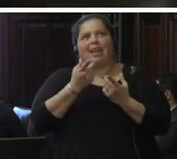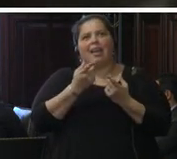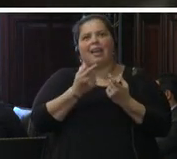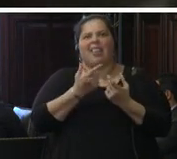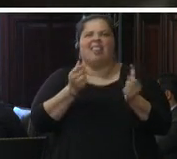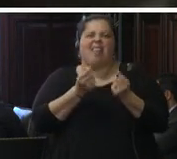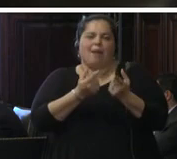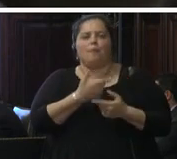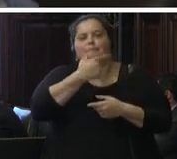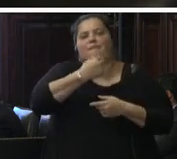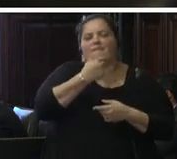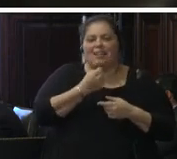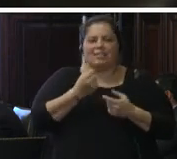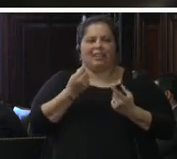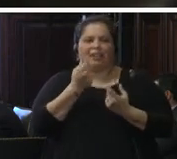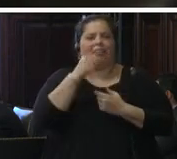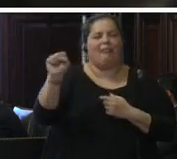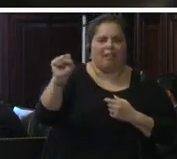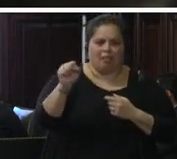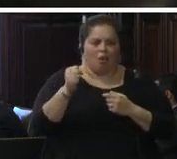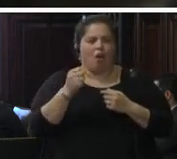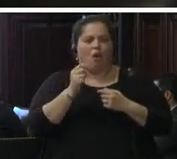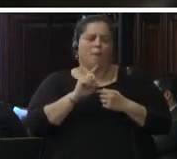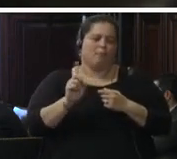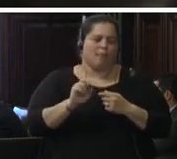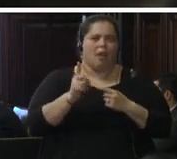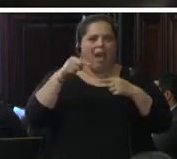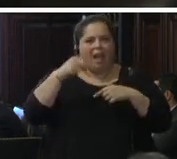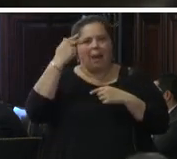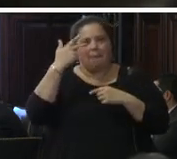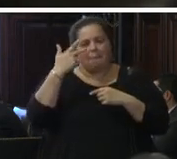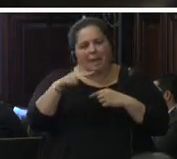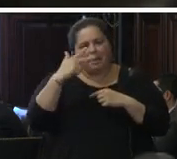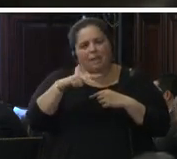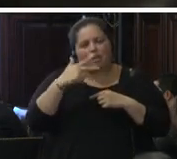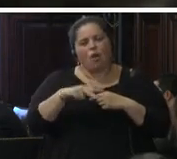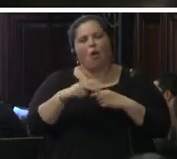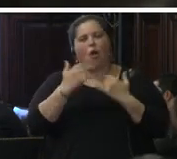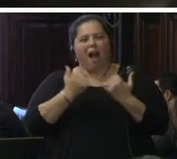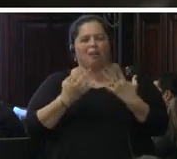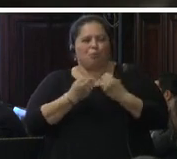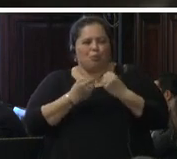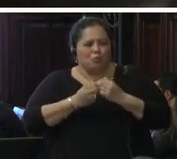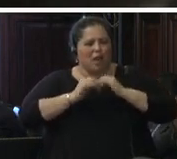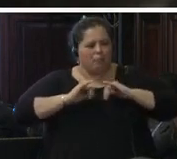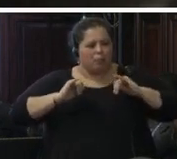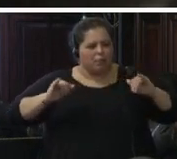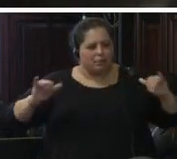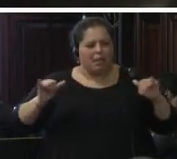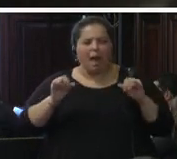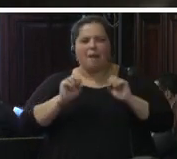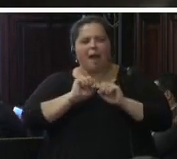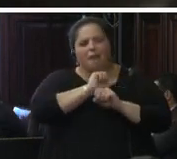criminalidad es un tema en México se hace mucho espacio publicitario para mandar